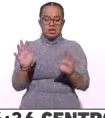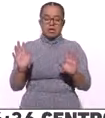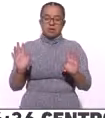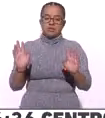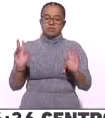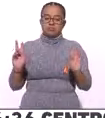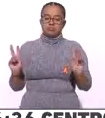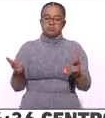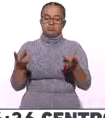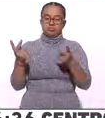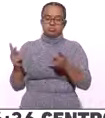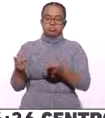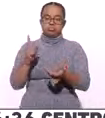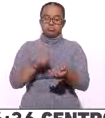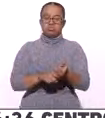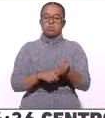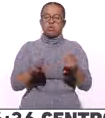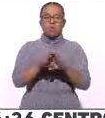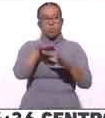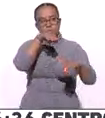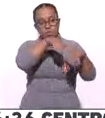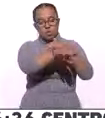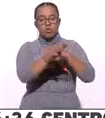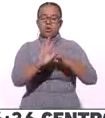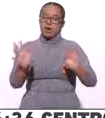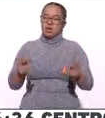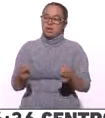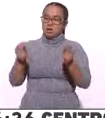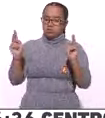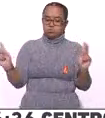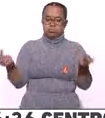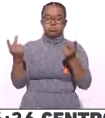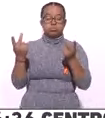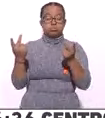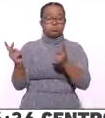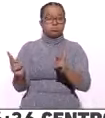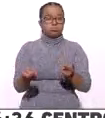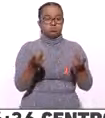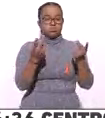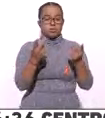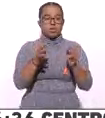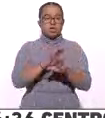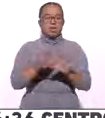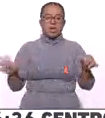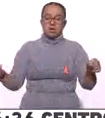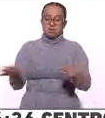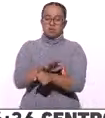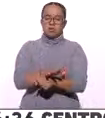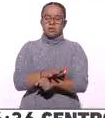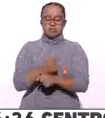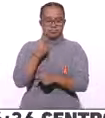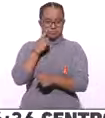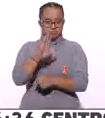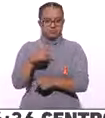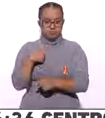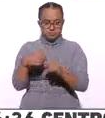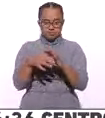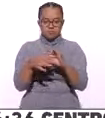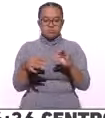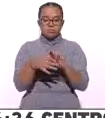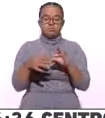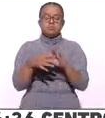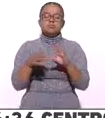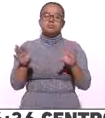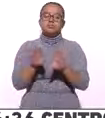venta el cover de este lugar o de estos lugares y se abarrotó. Y si tú me lo permites, te puedo decir cómo está